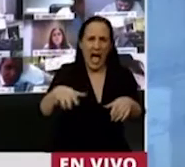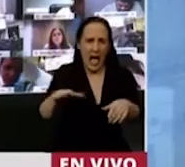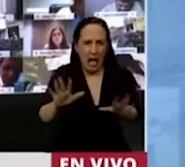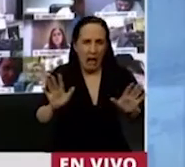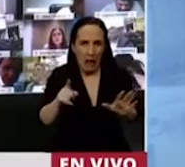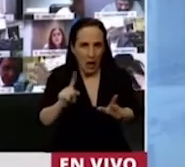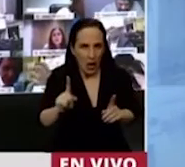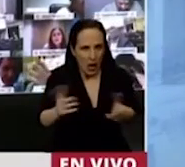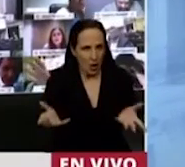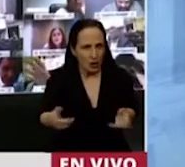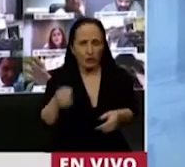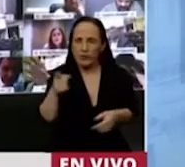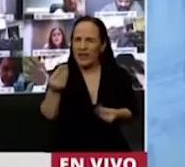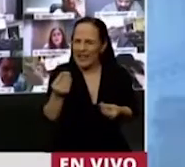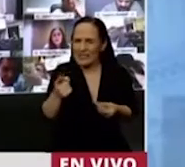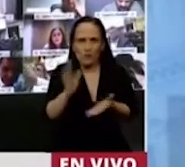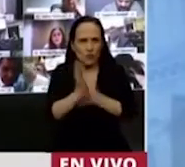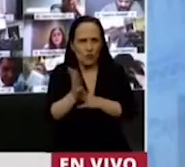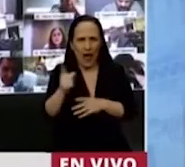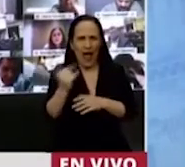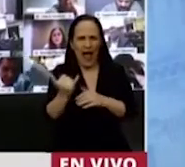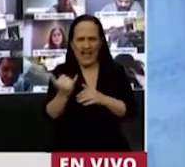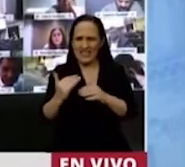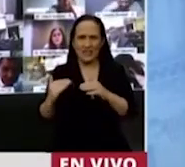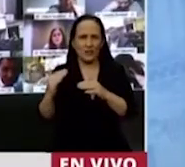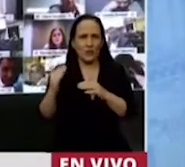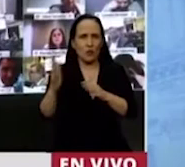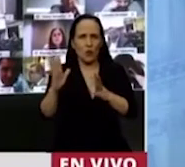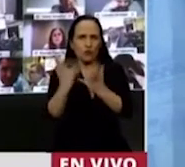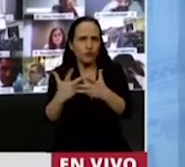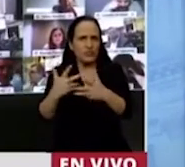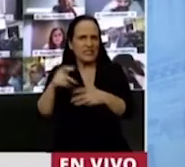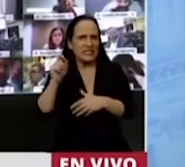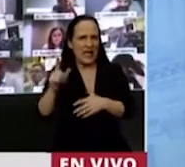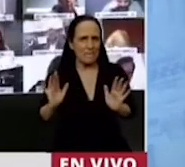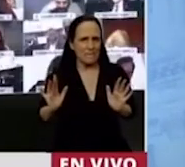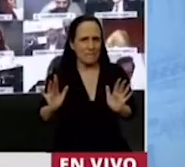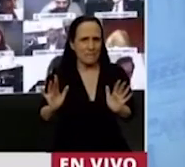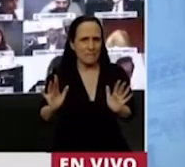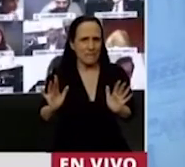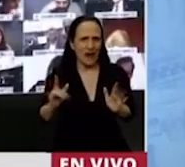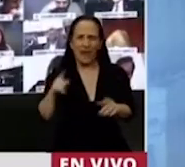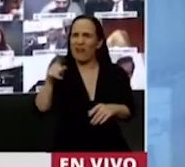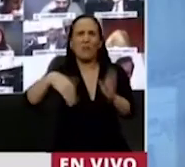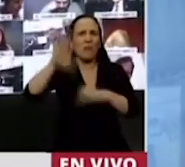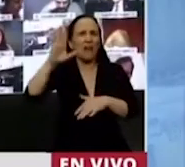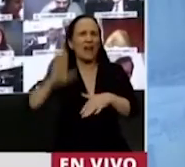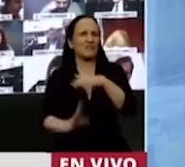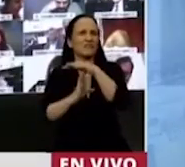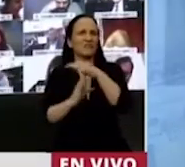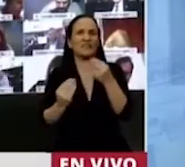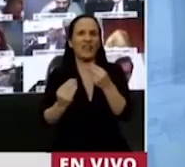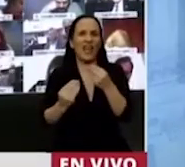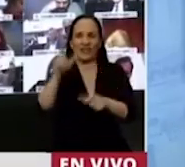que es un sistema jerárquico donde lo que vale como bien supremo es la soberanía